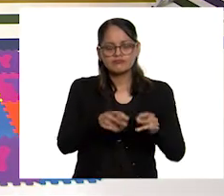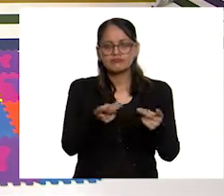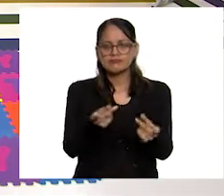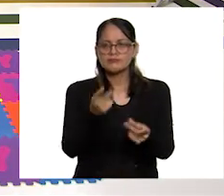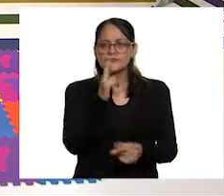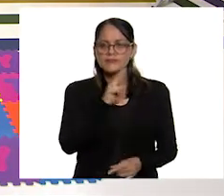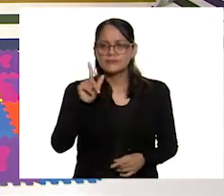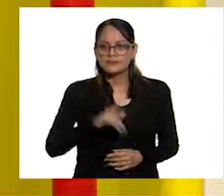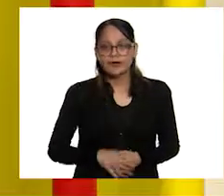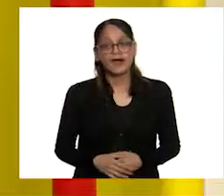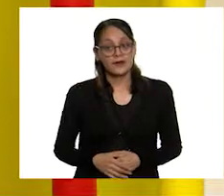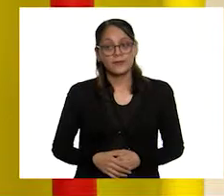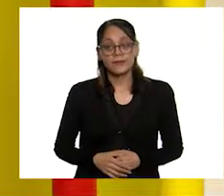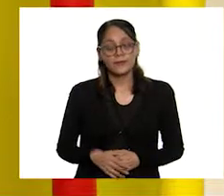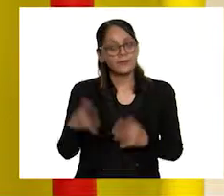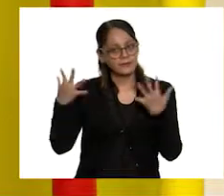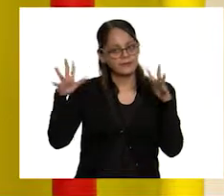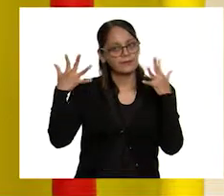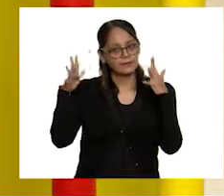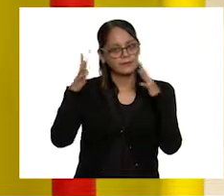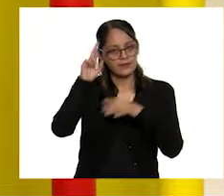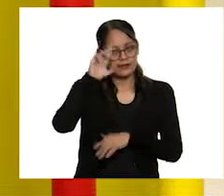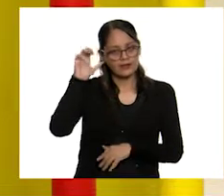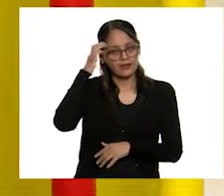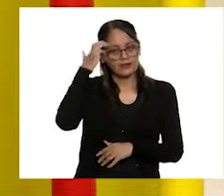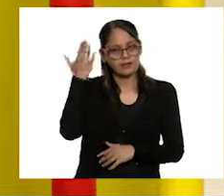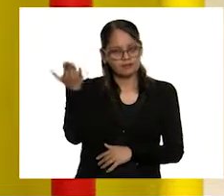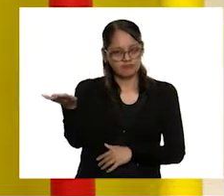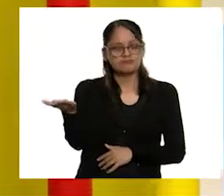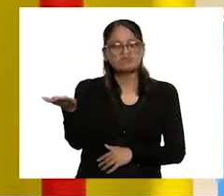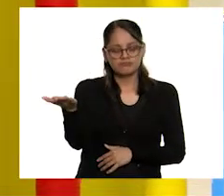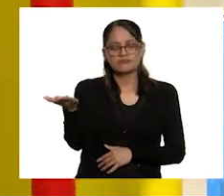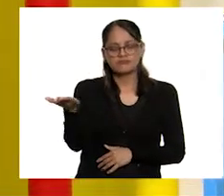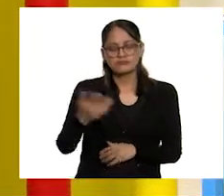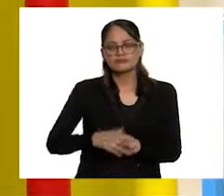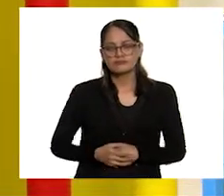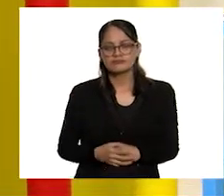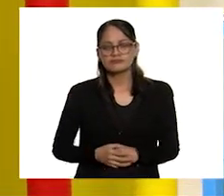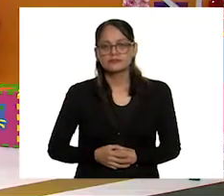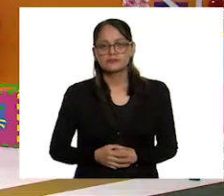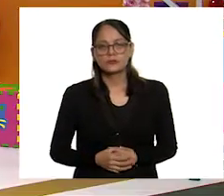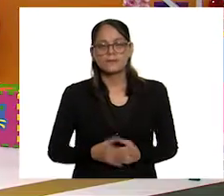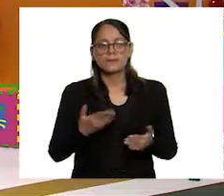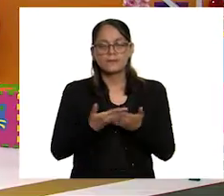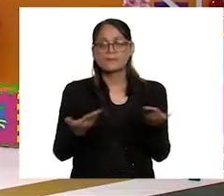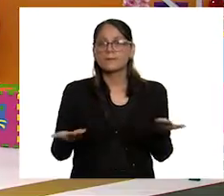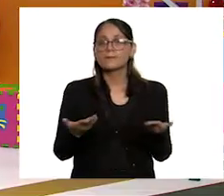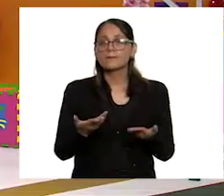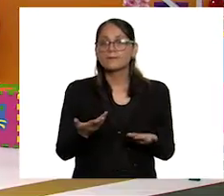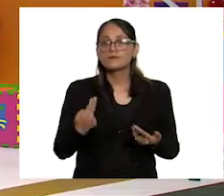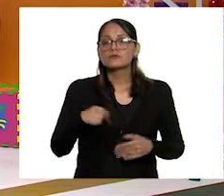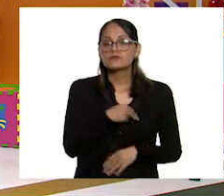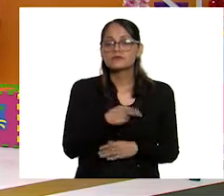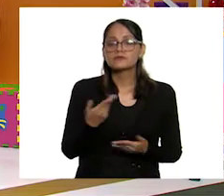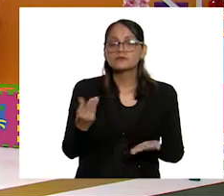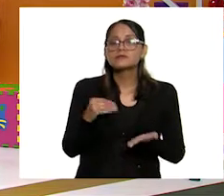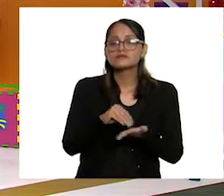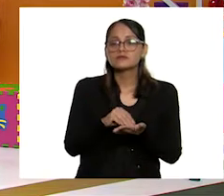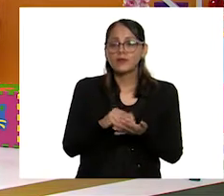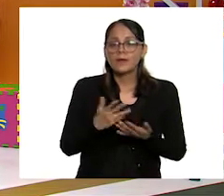Bravo, bravo. Nuevamente un reconocimiento a todas ellas y todos ellos. Y entonces ahora vamos a poner,